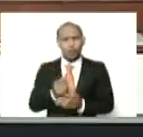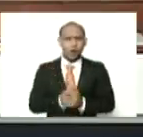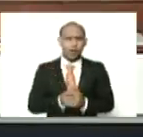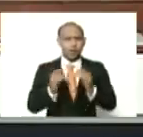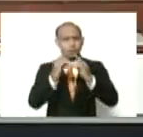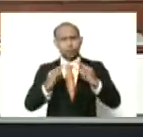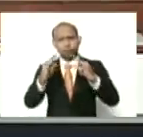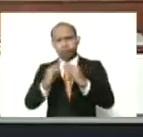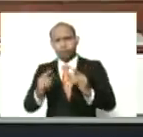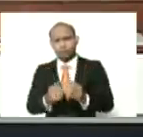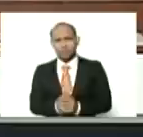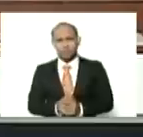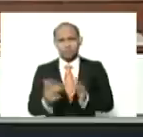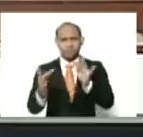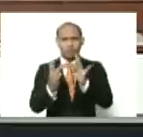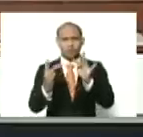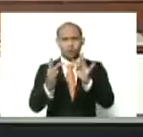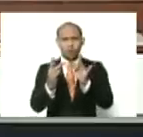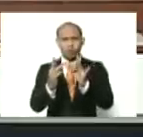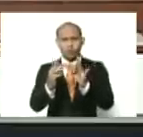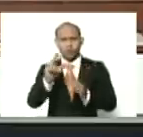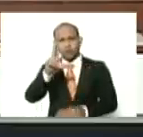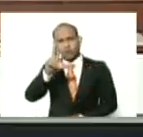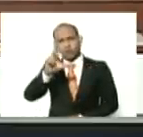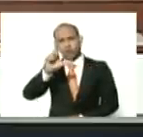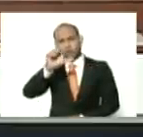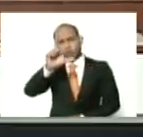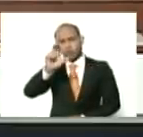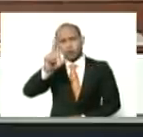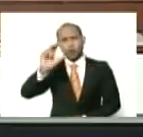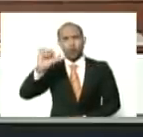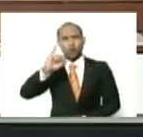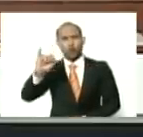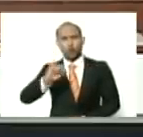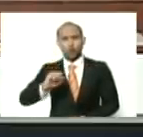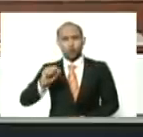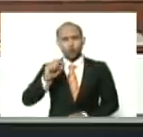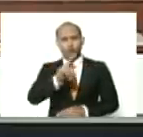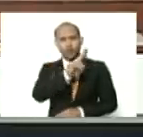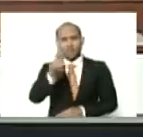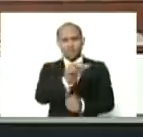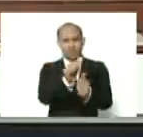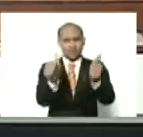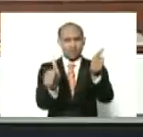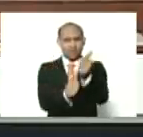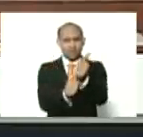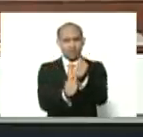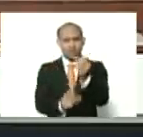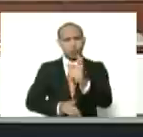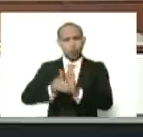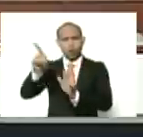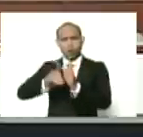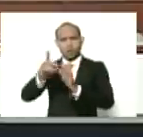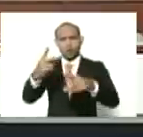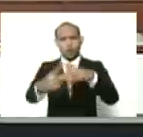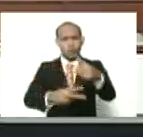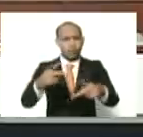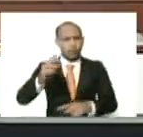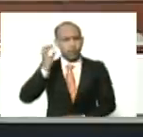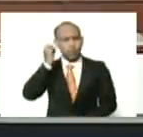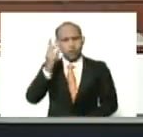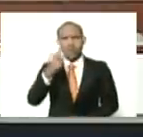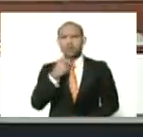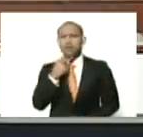va a recibir el pase Luz Mialit Perdomo, viceministro para el desarrollo productivo de la mujer, y una